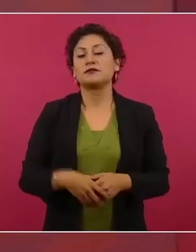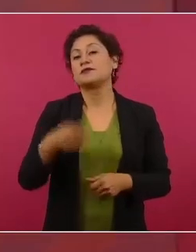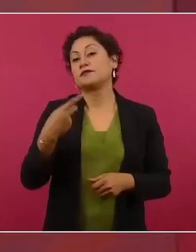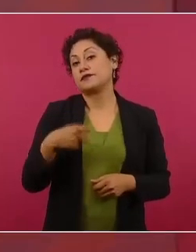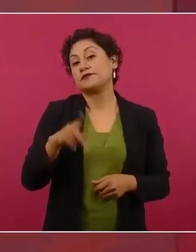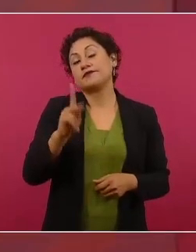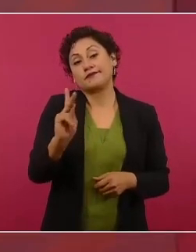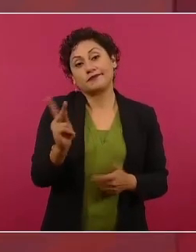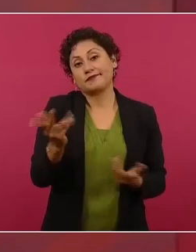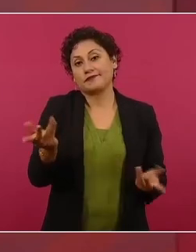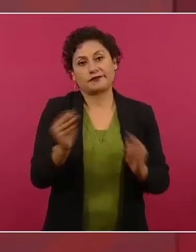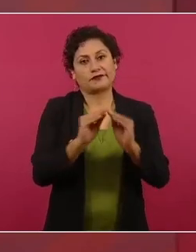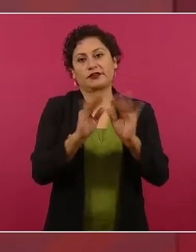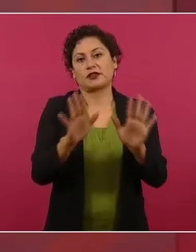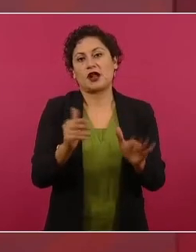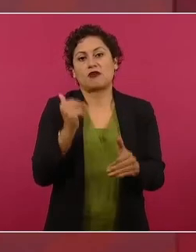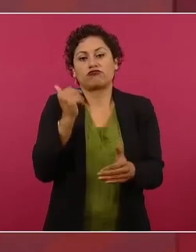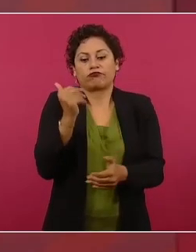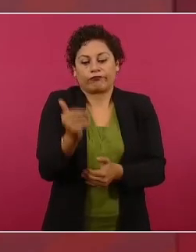procedimiento muy tardado